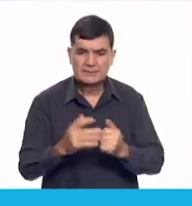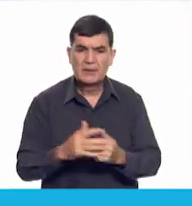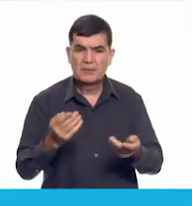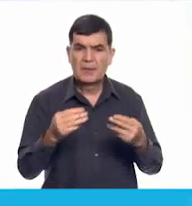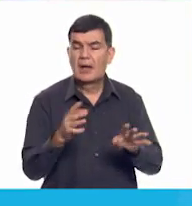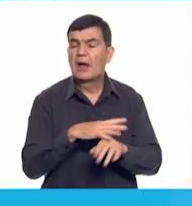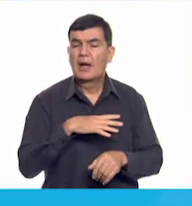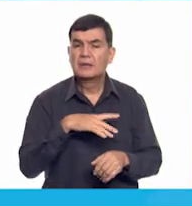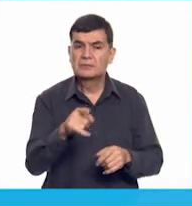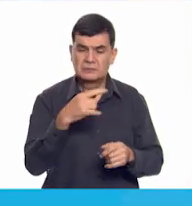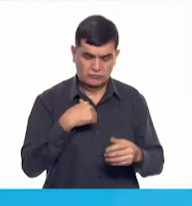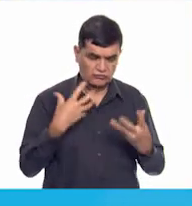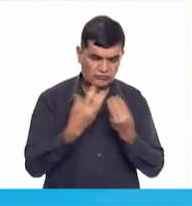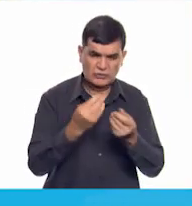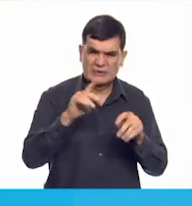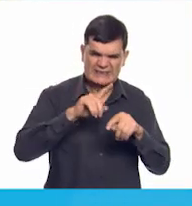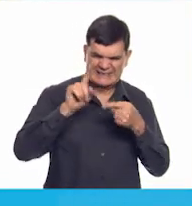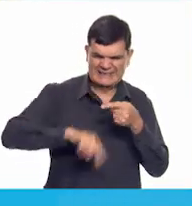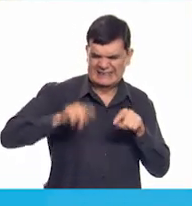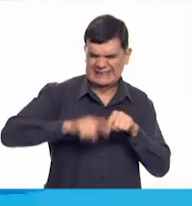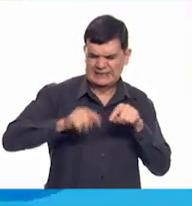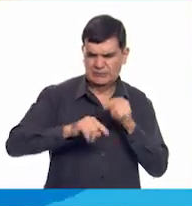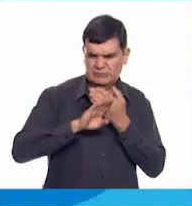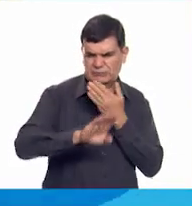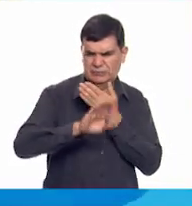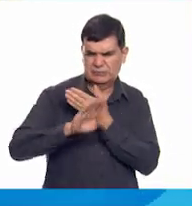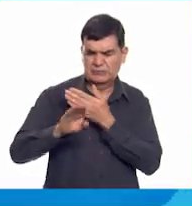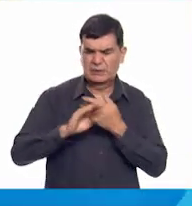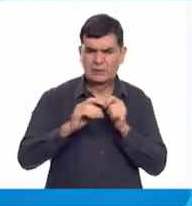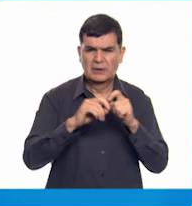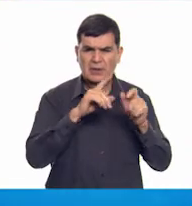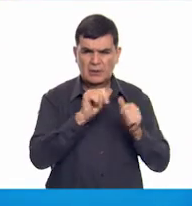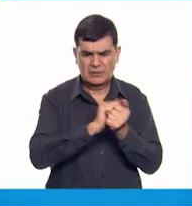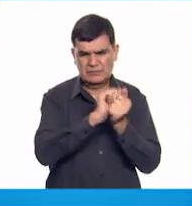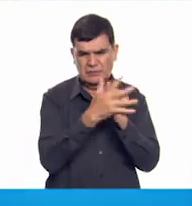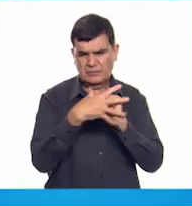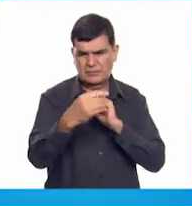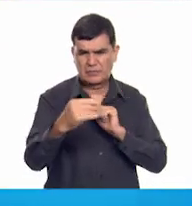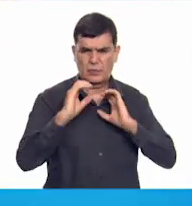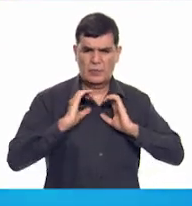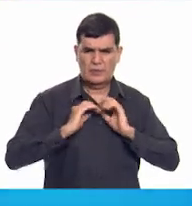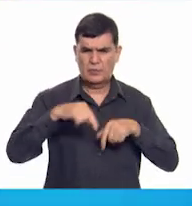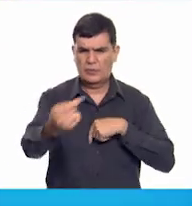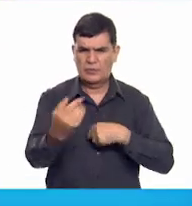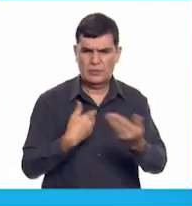Sigamos luchando juntos contra este virus cuidándonos los unos a los otros.